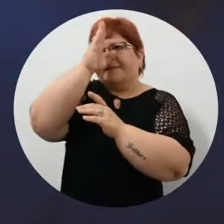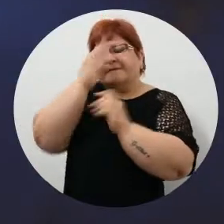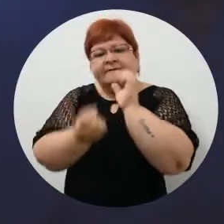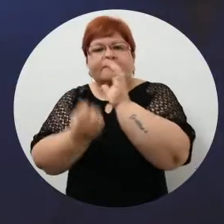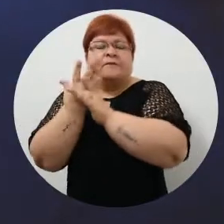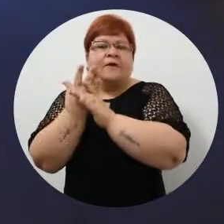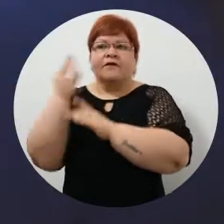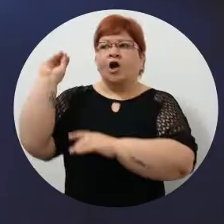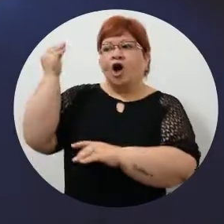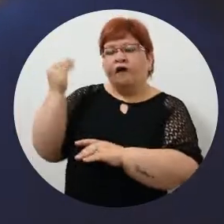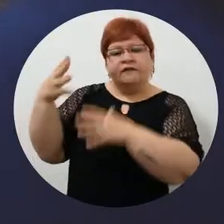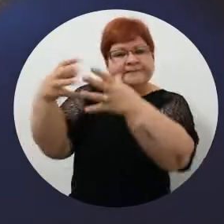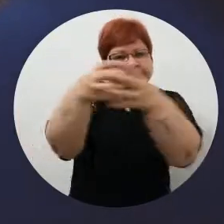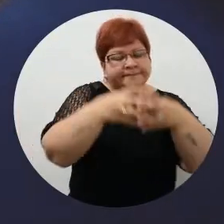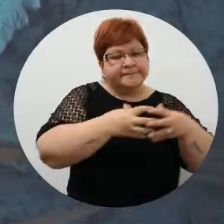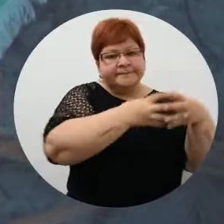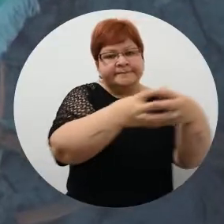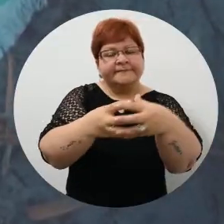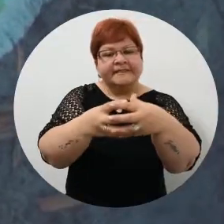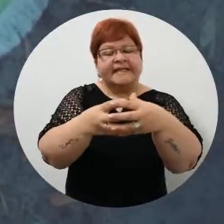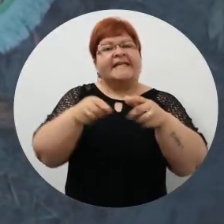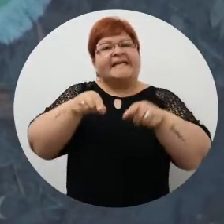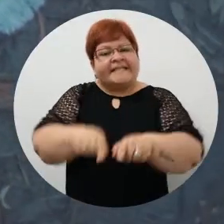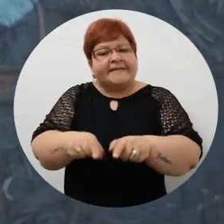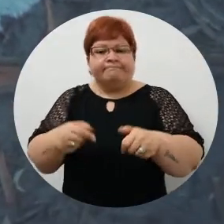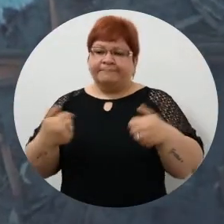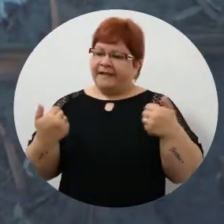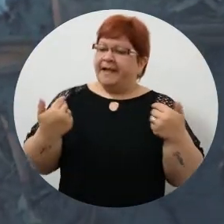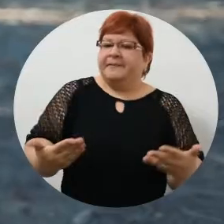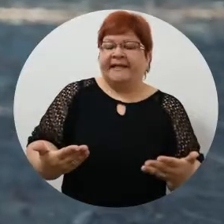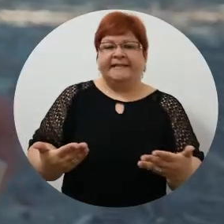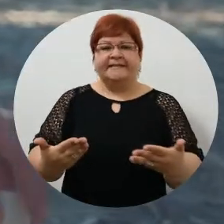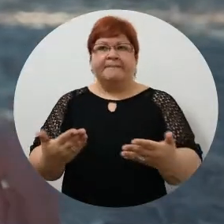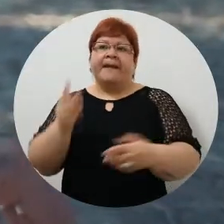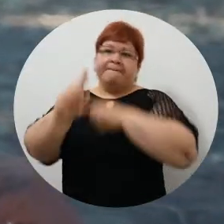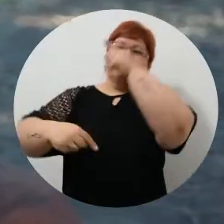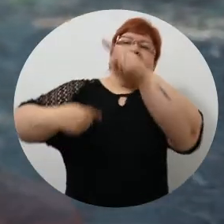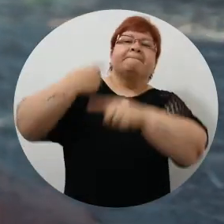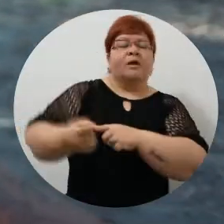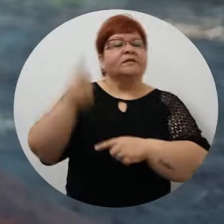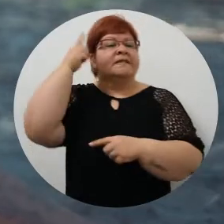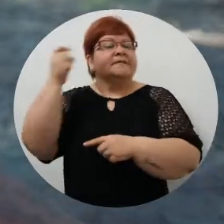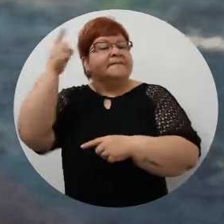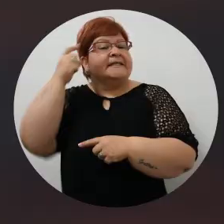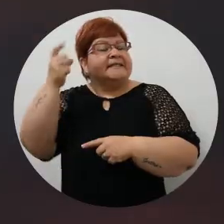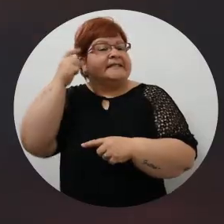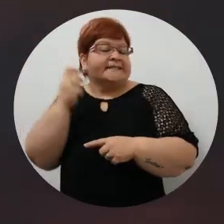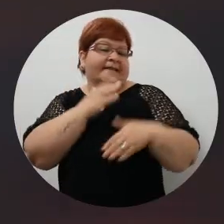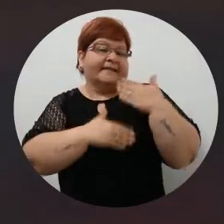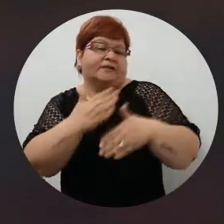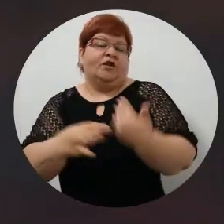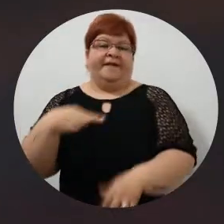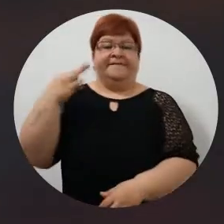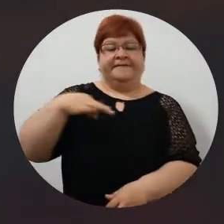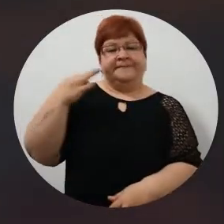jóvenes que, de alguna forma, funcionen de capitalizadores para próximas experiencias en sus trayectorias vitales.